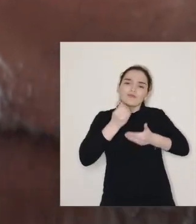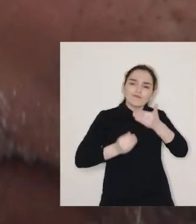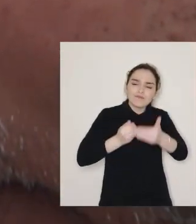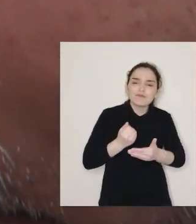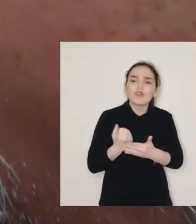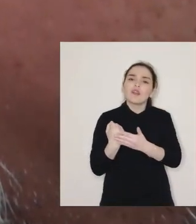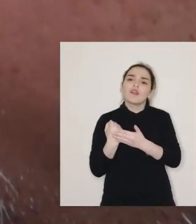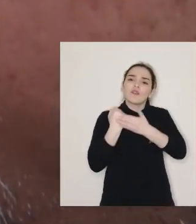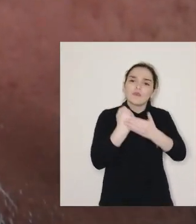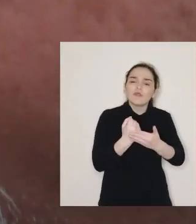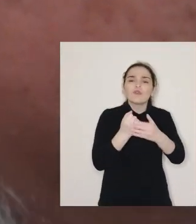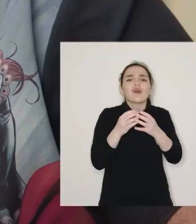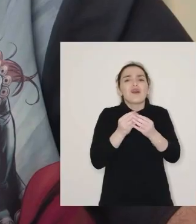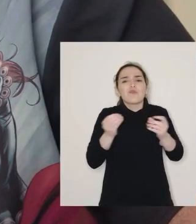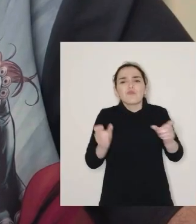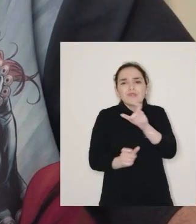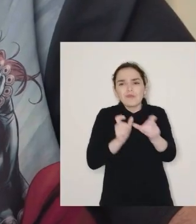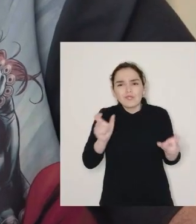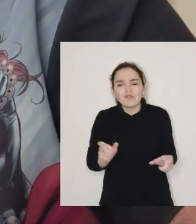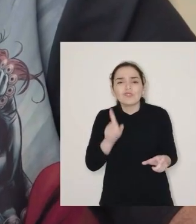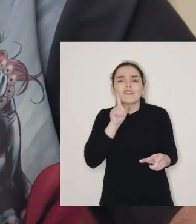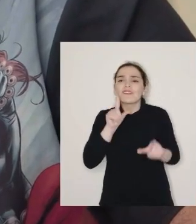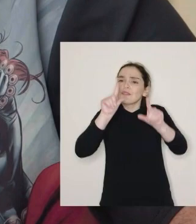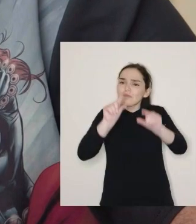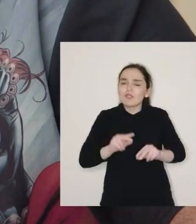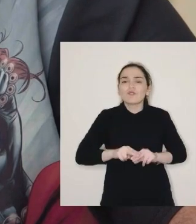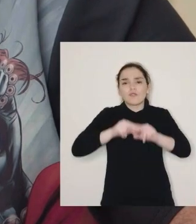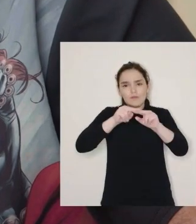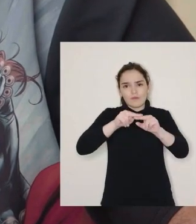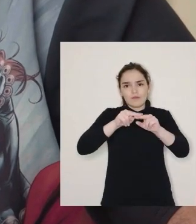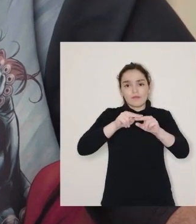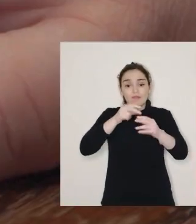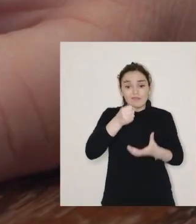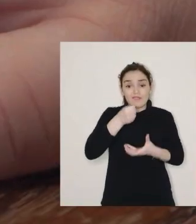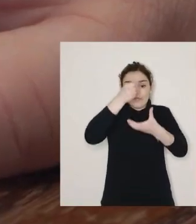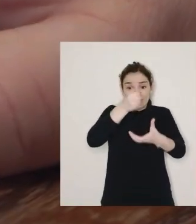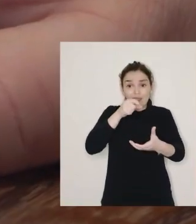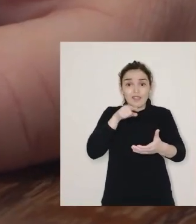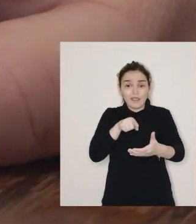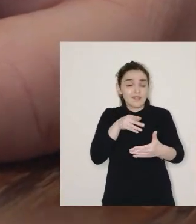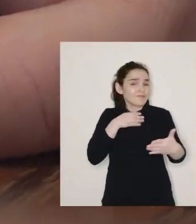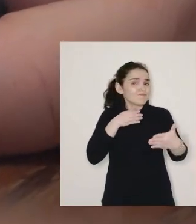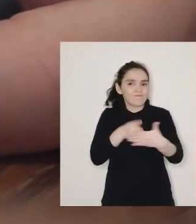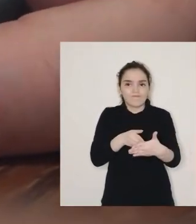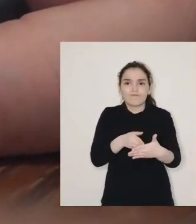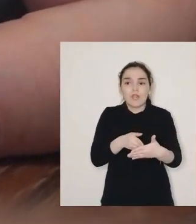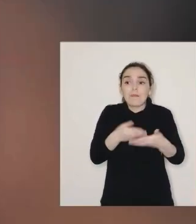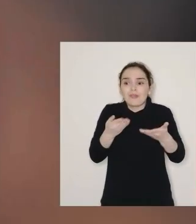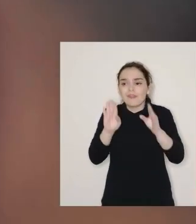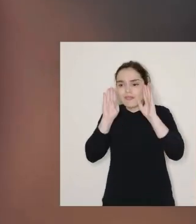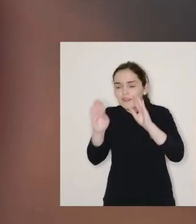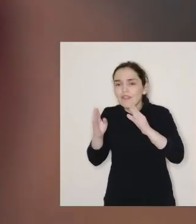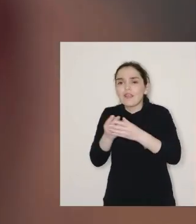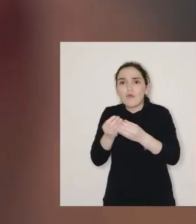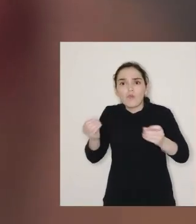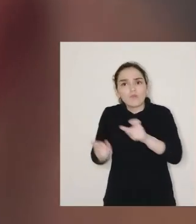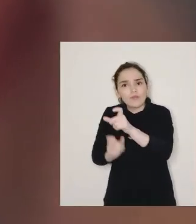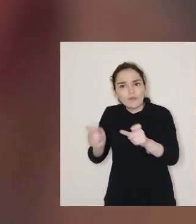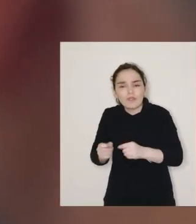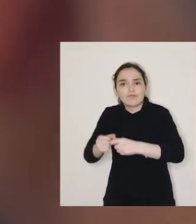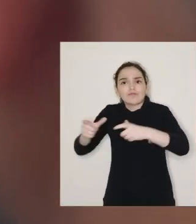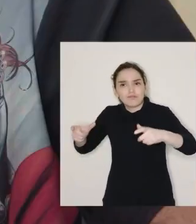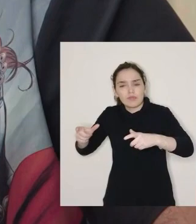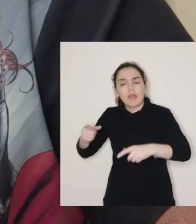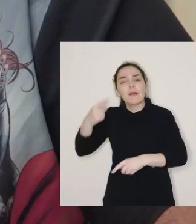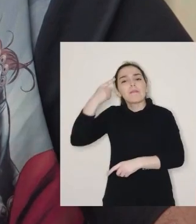ha logrado salir adelante, ayudar a muchísima gente con menos recursos. El financiamiento es limitado para la gran cantidad de